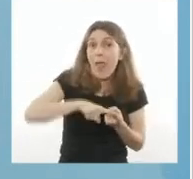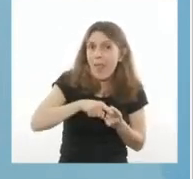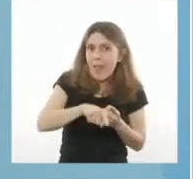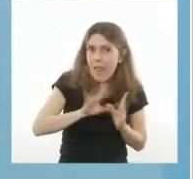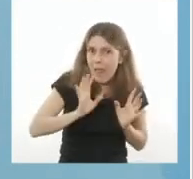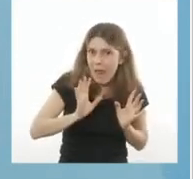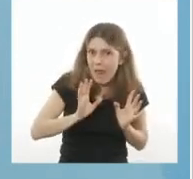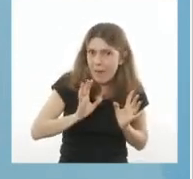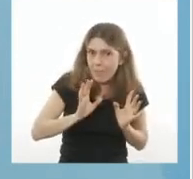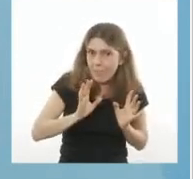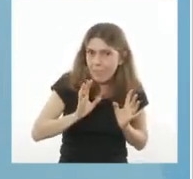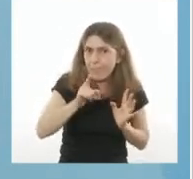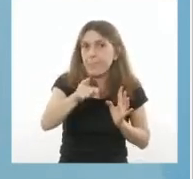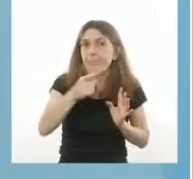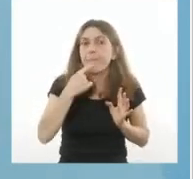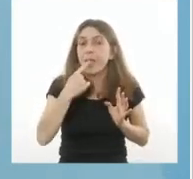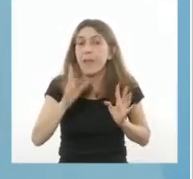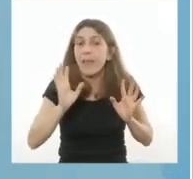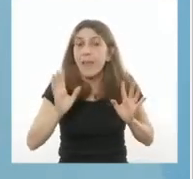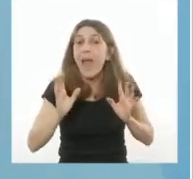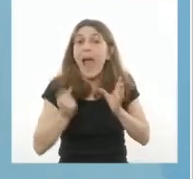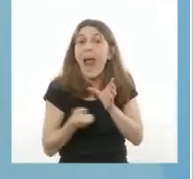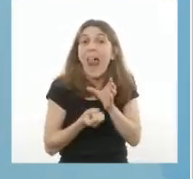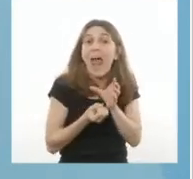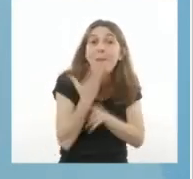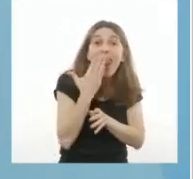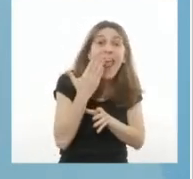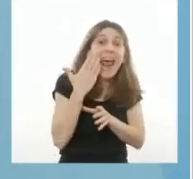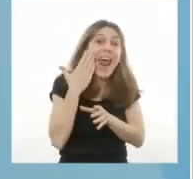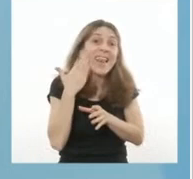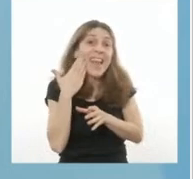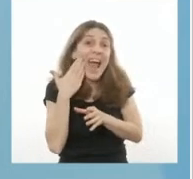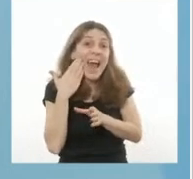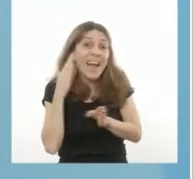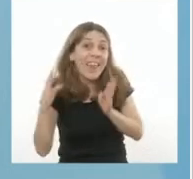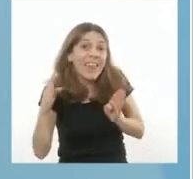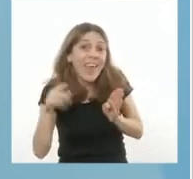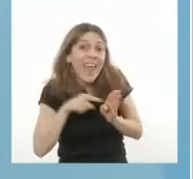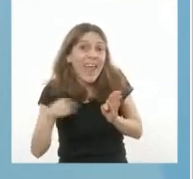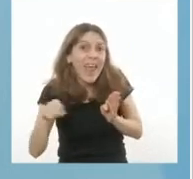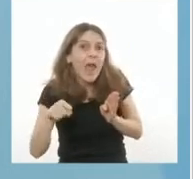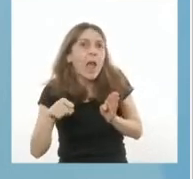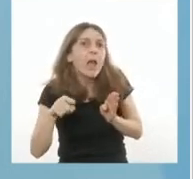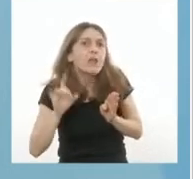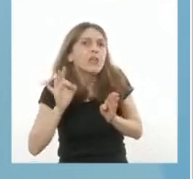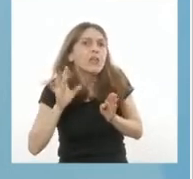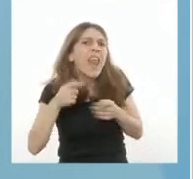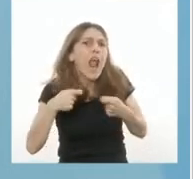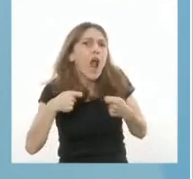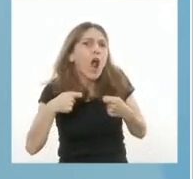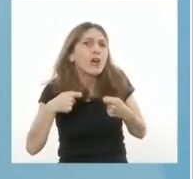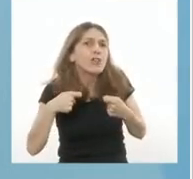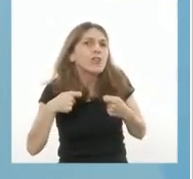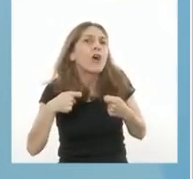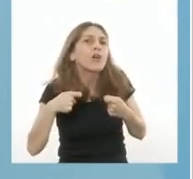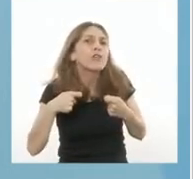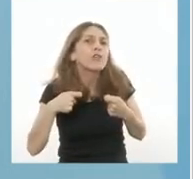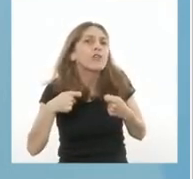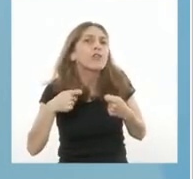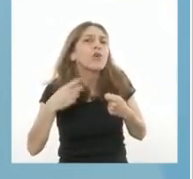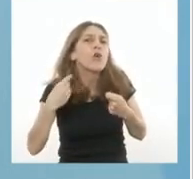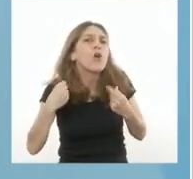Durante toda la mañana y la tarde, solo podrán atender a sus clientes en espacios